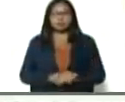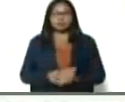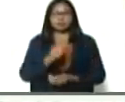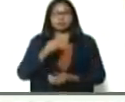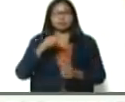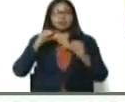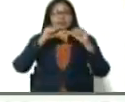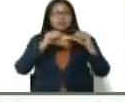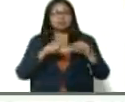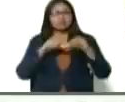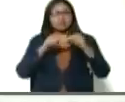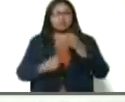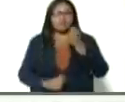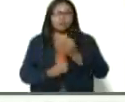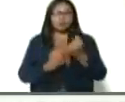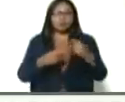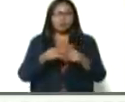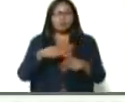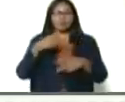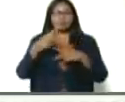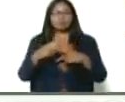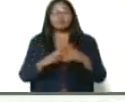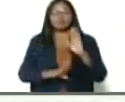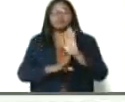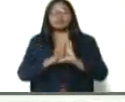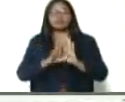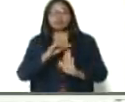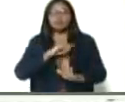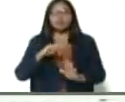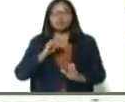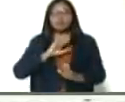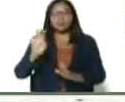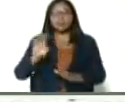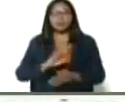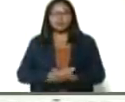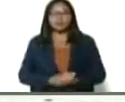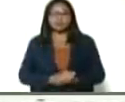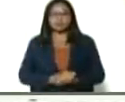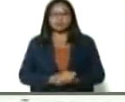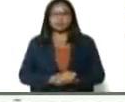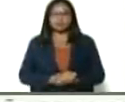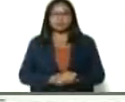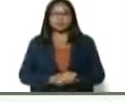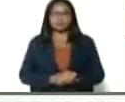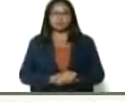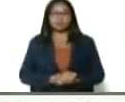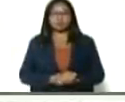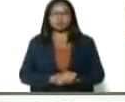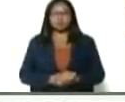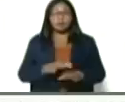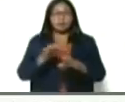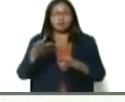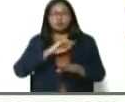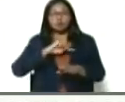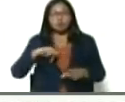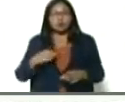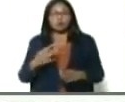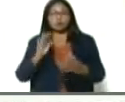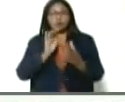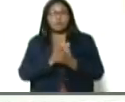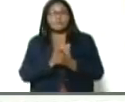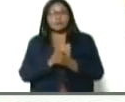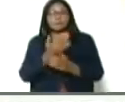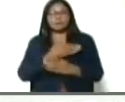va a seguir contribuyendo, con el desarrollo, de nuestra patria, pero, vamos a dejar, que nuestro amigo, Rubén Cortés,